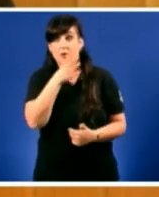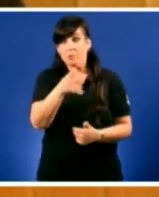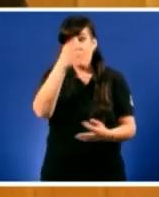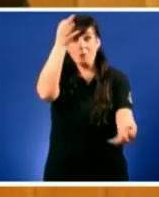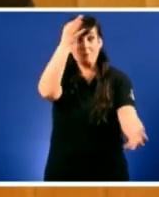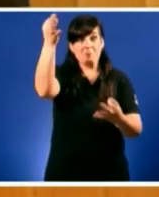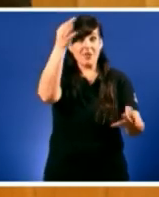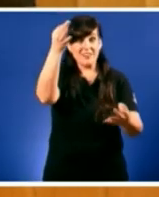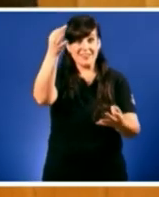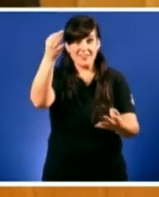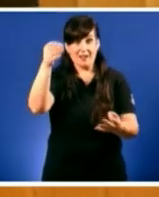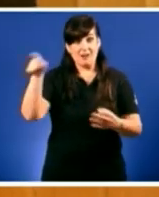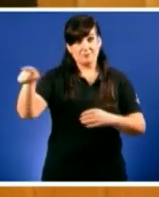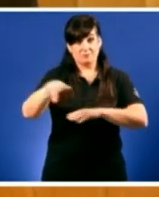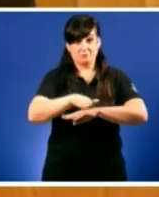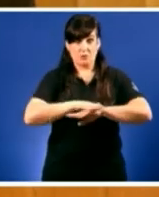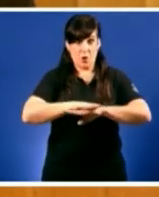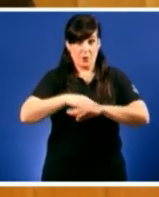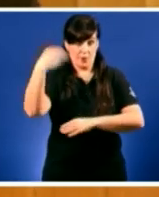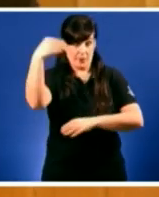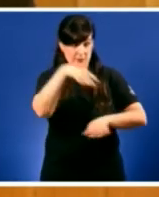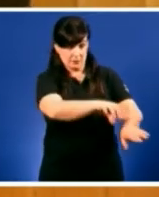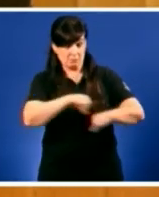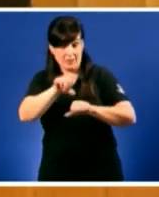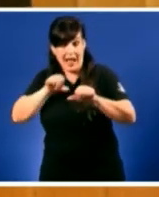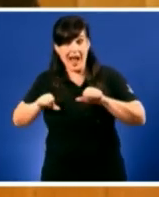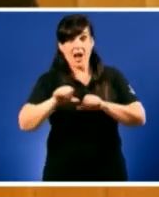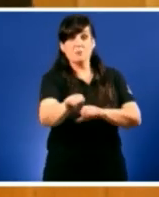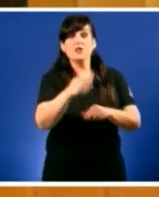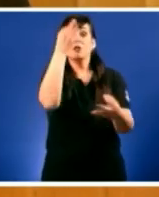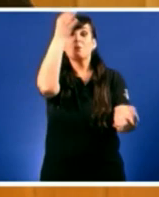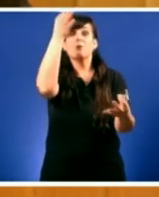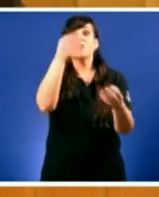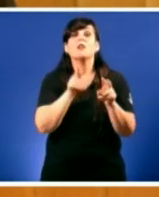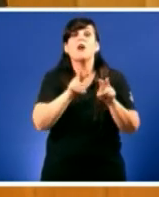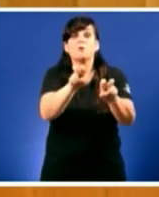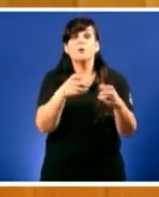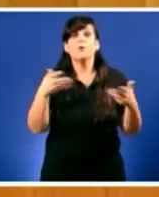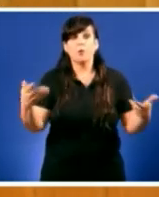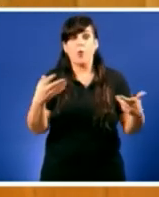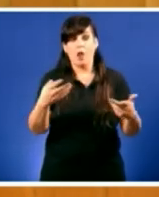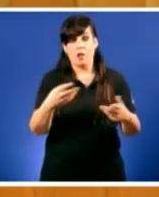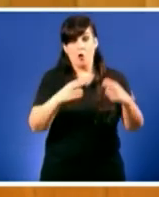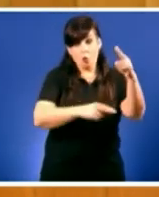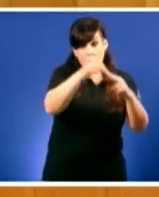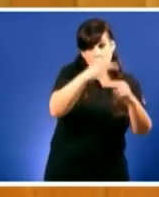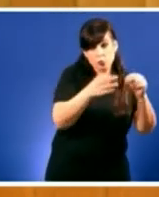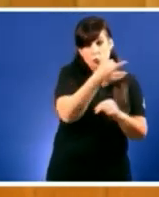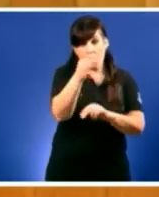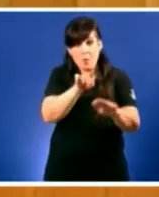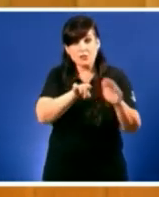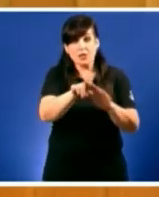ao chegar á presidencia foi entregar a construcción e xestión dese hospital á mans